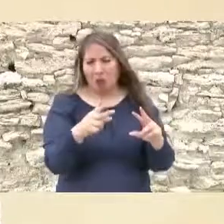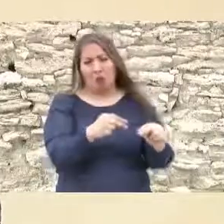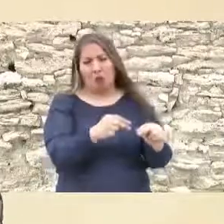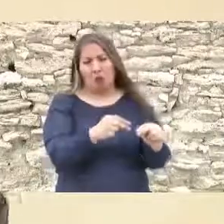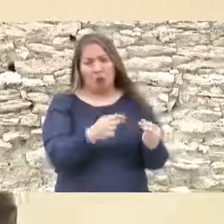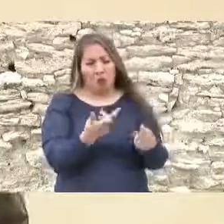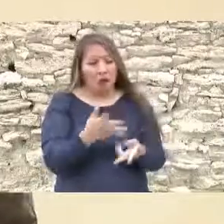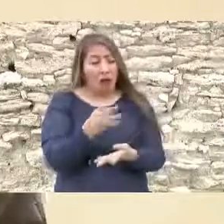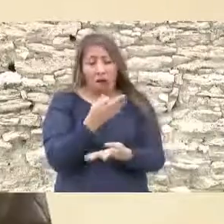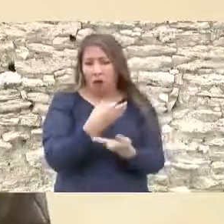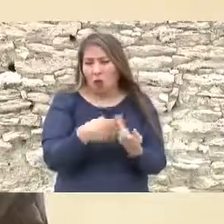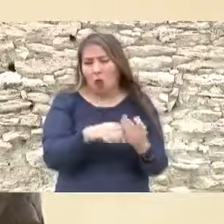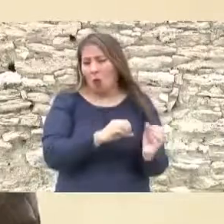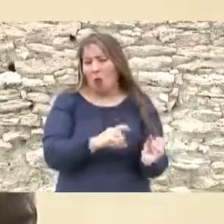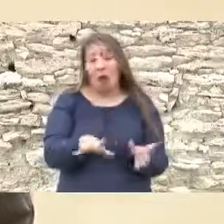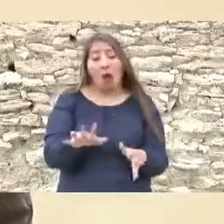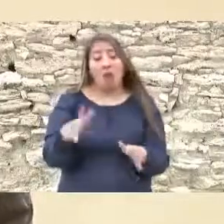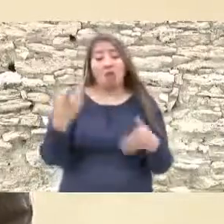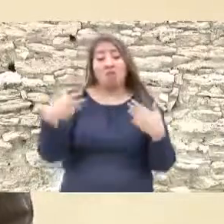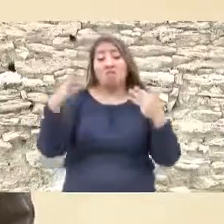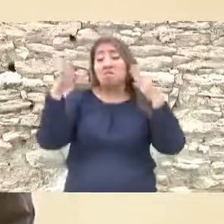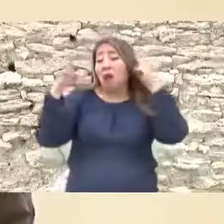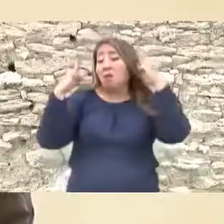que todo hay que dejarlo al mercado